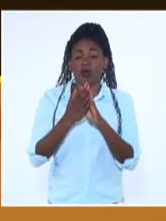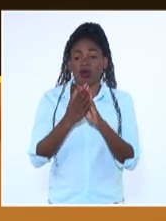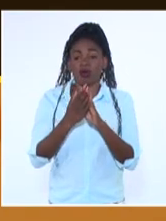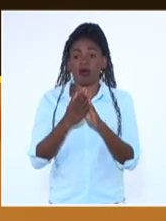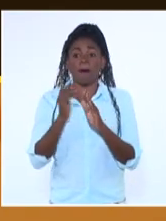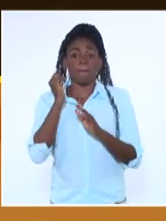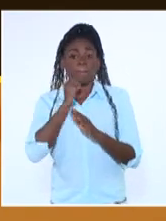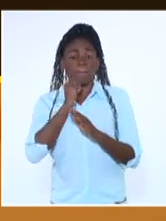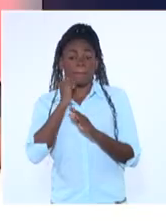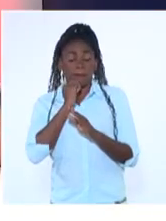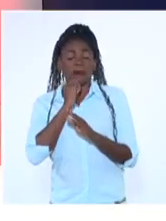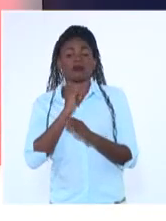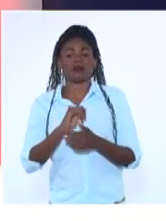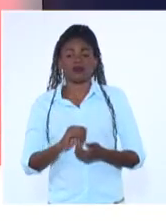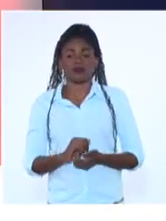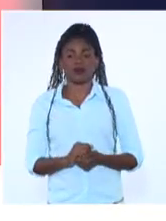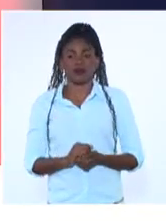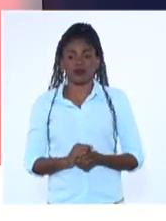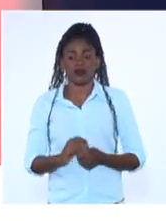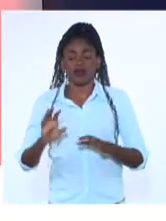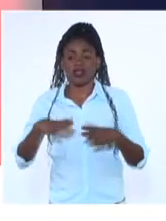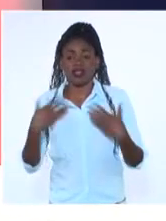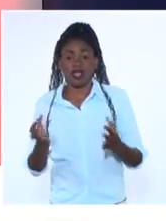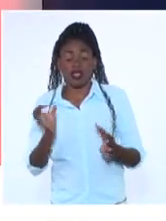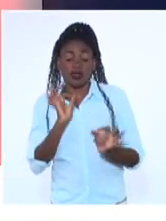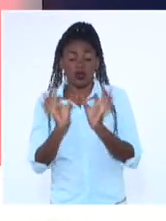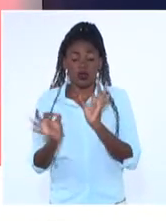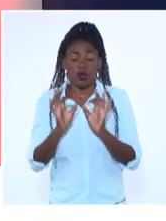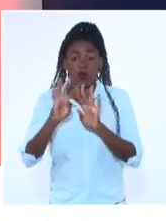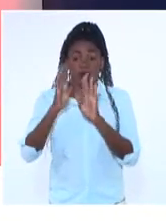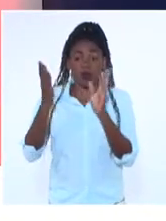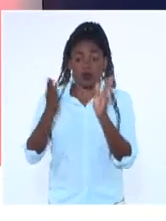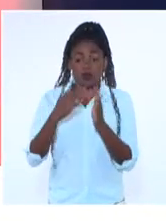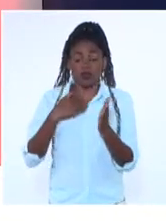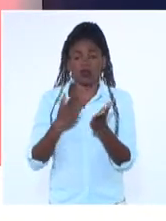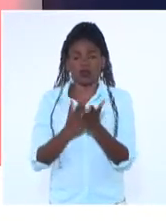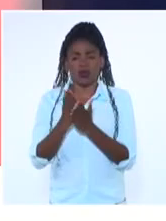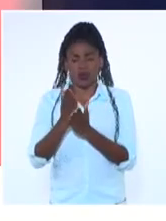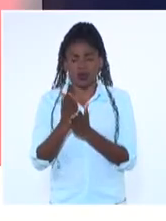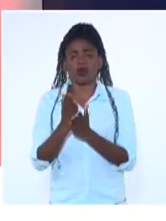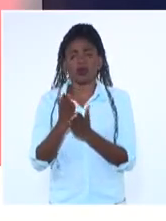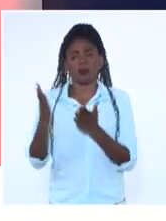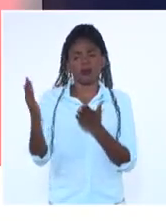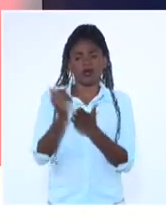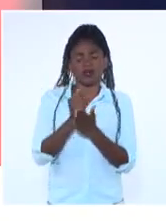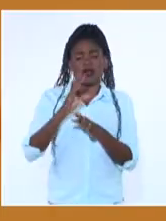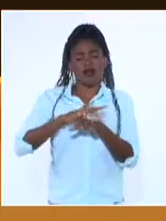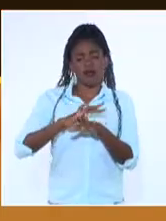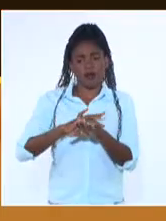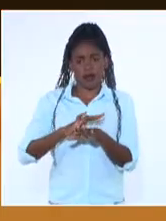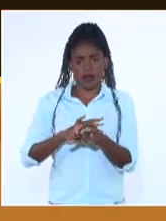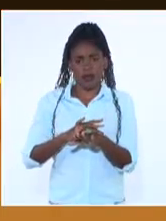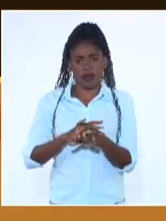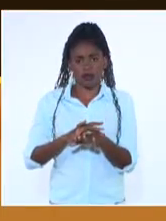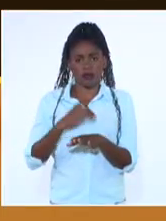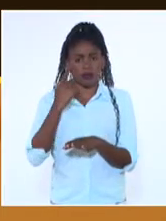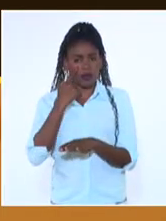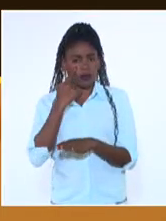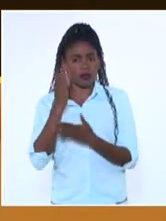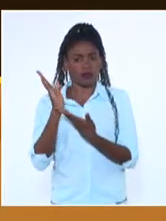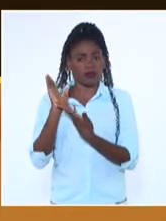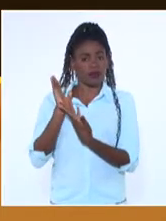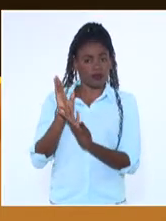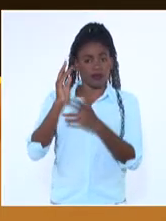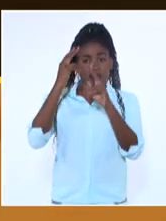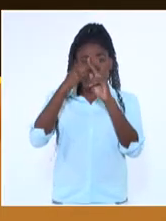también los maxilares. Pero, ¿qué cuidados generales debemos mantener para evitar esas enfermedades? Pues bien, para tener una